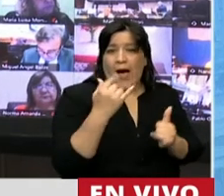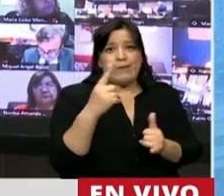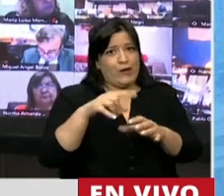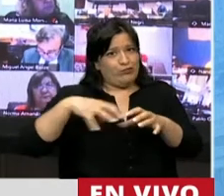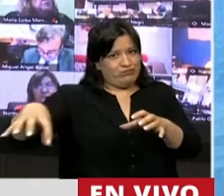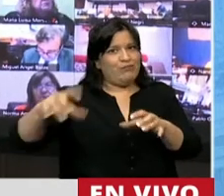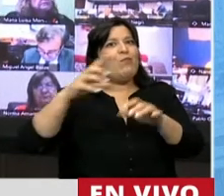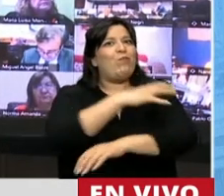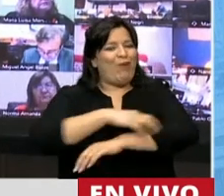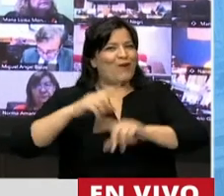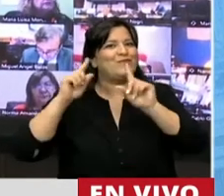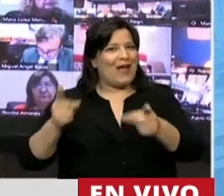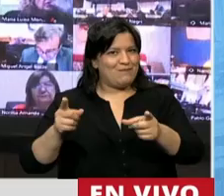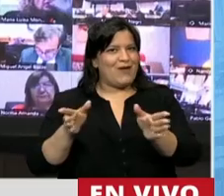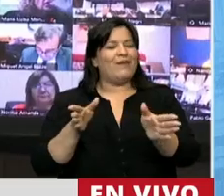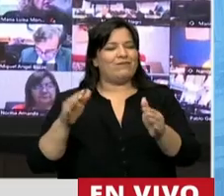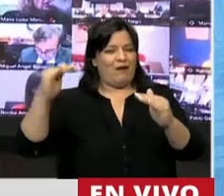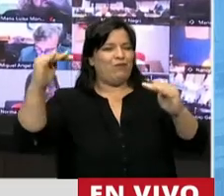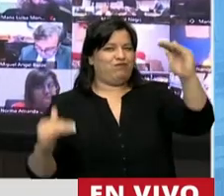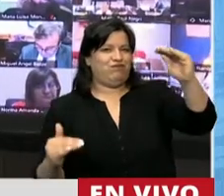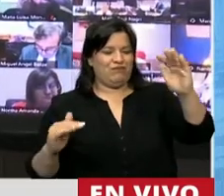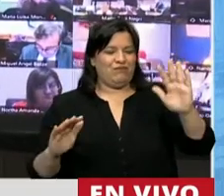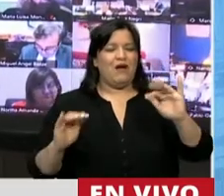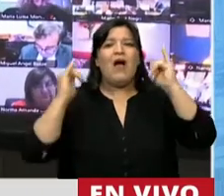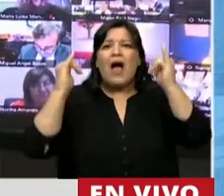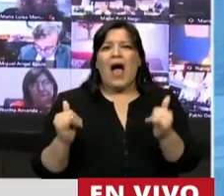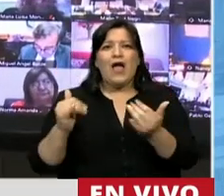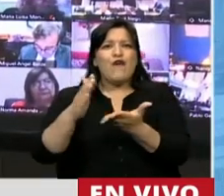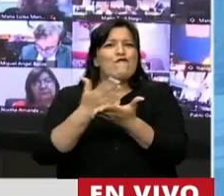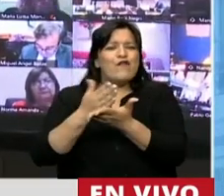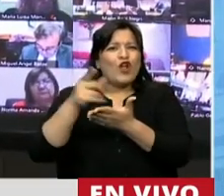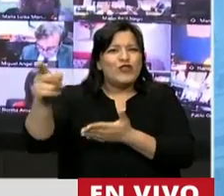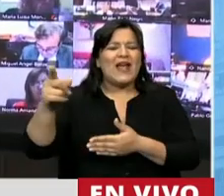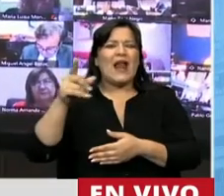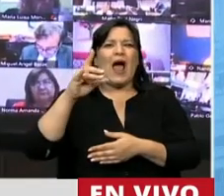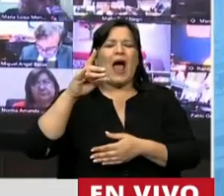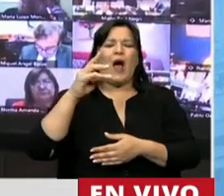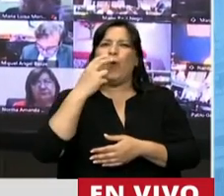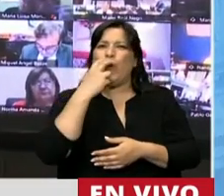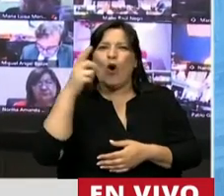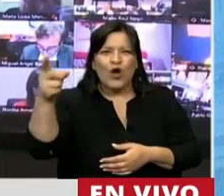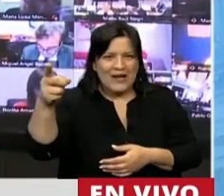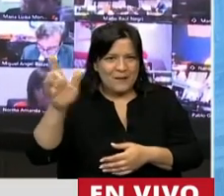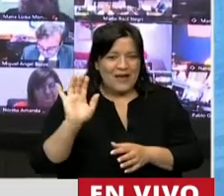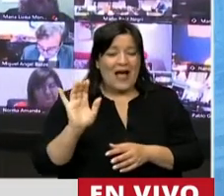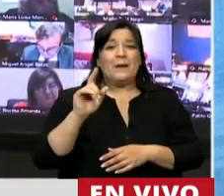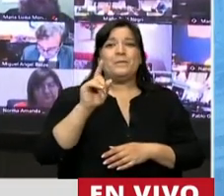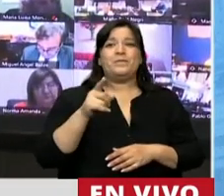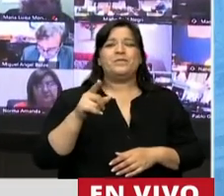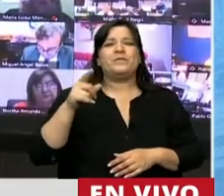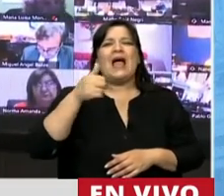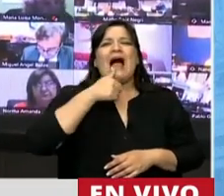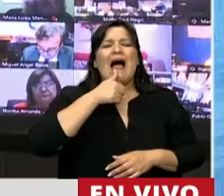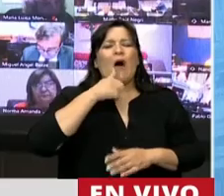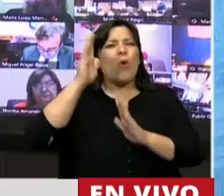frontera con la Isla de Oliva, kilómetros de San Ramón de la Nueva Ramón, encuentra Aguas Blanca, un